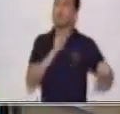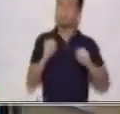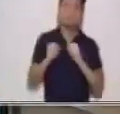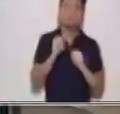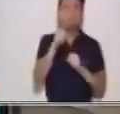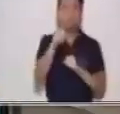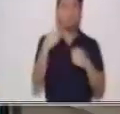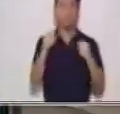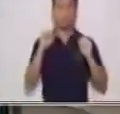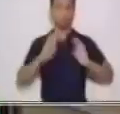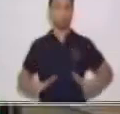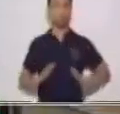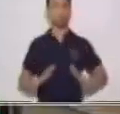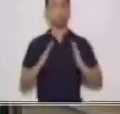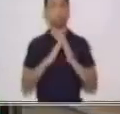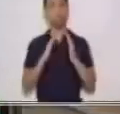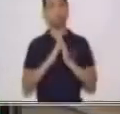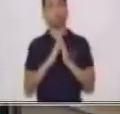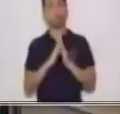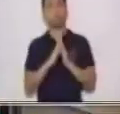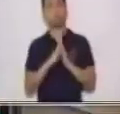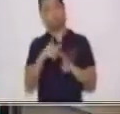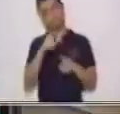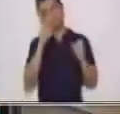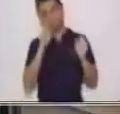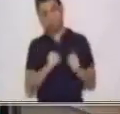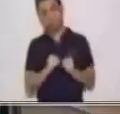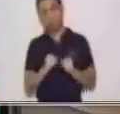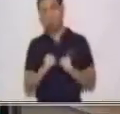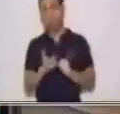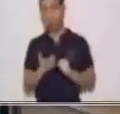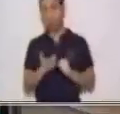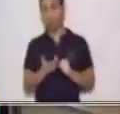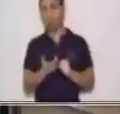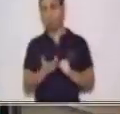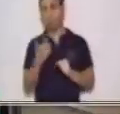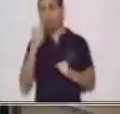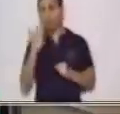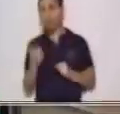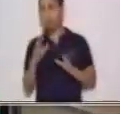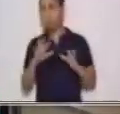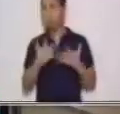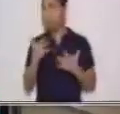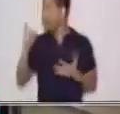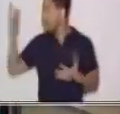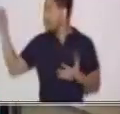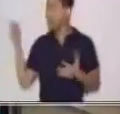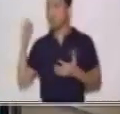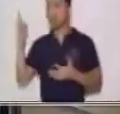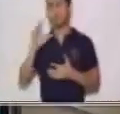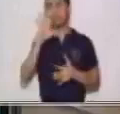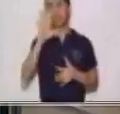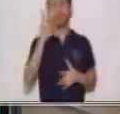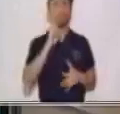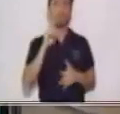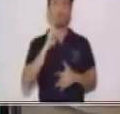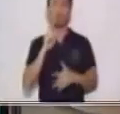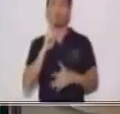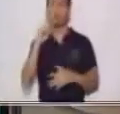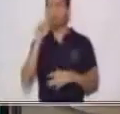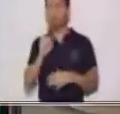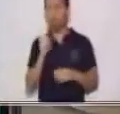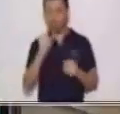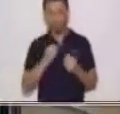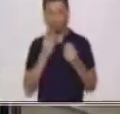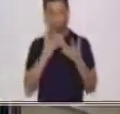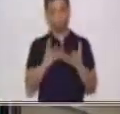hecho en casa que puedan determinar cuál de estos cinco verbos puedes